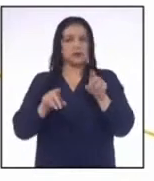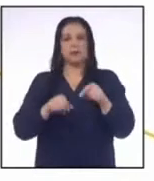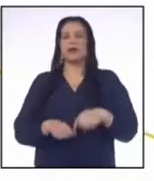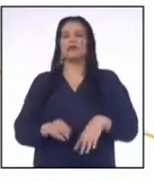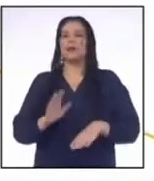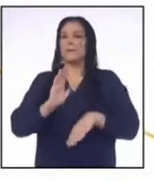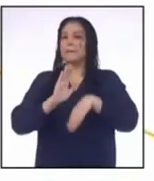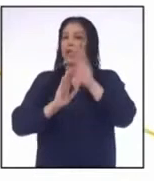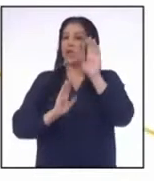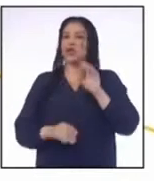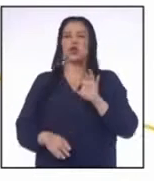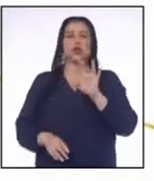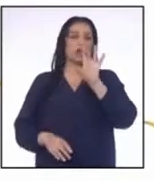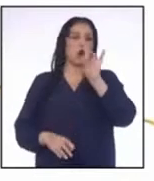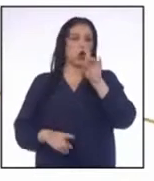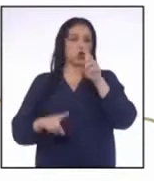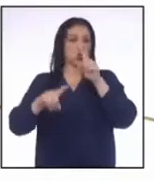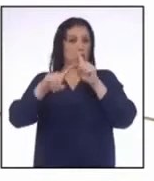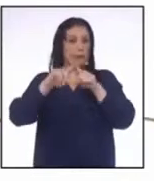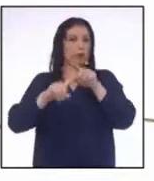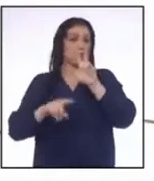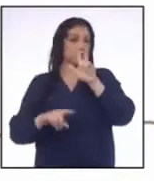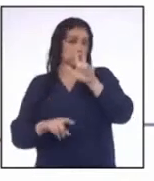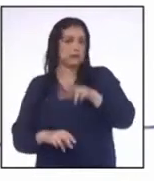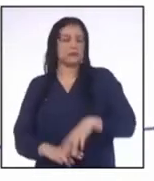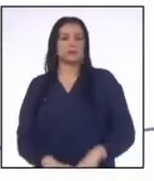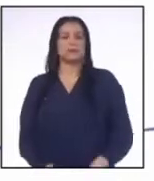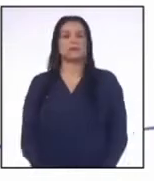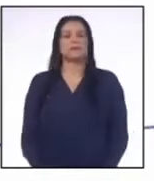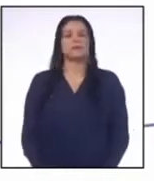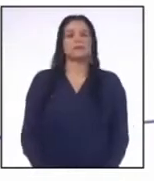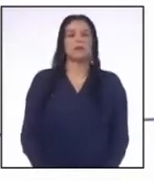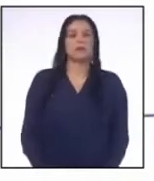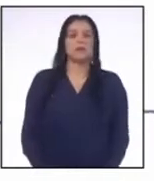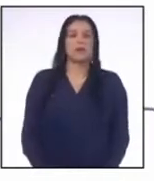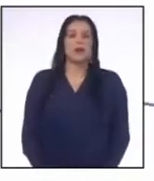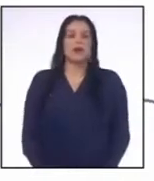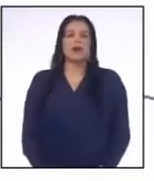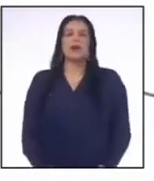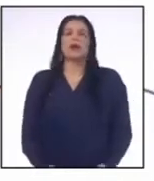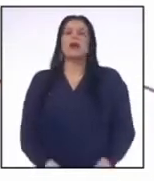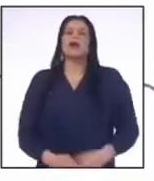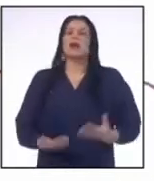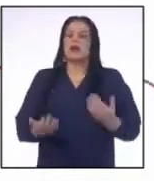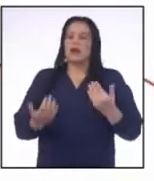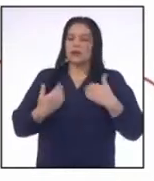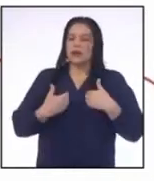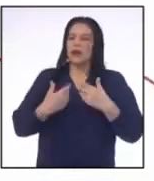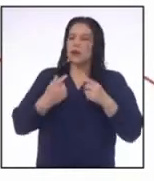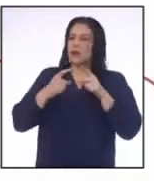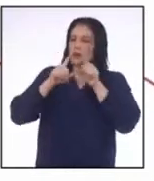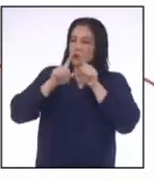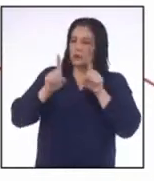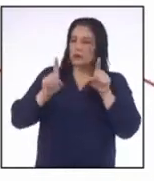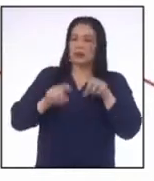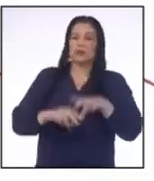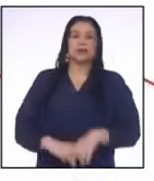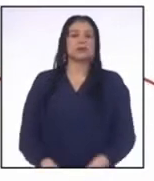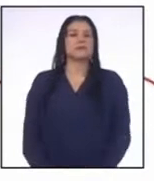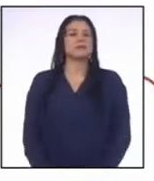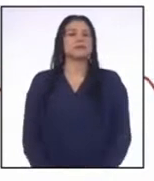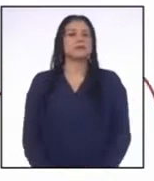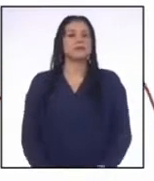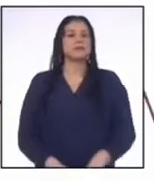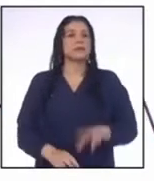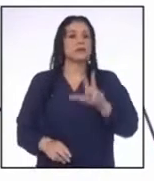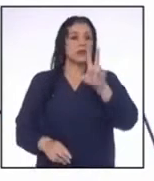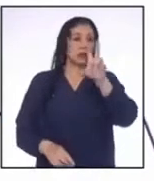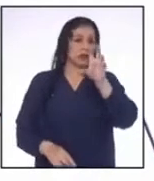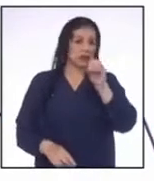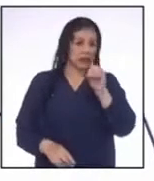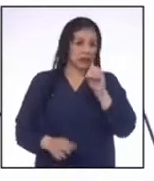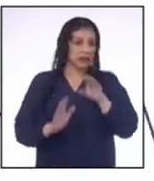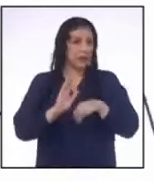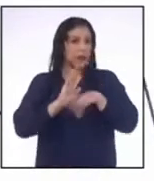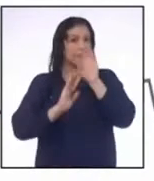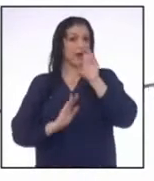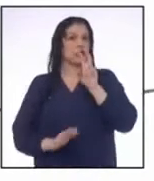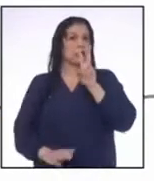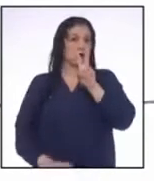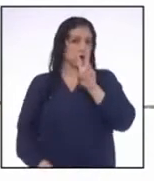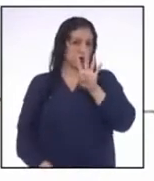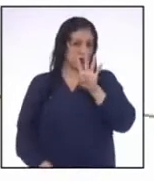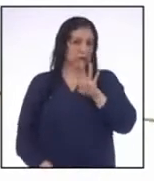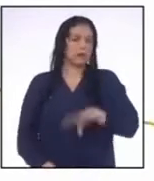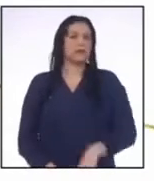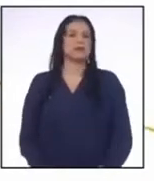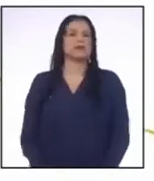es mayor que 8 multiplicado por 3 Obtenemos la siguiente desigualdad 30 es mayor que